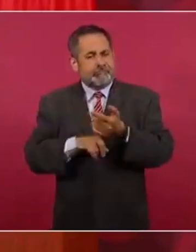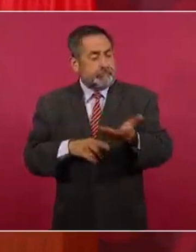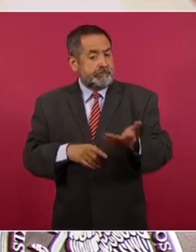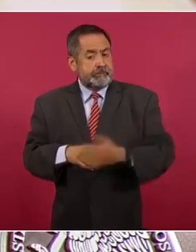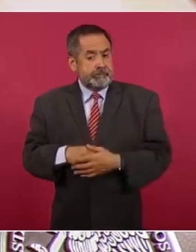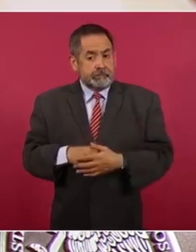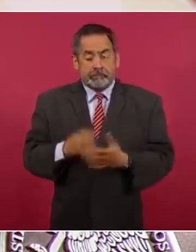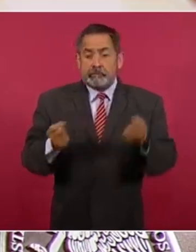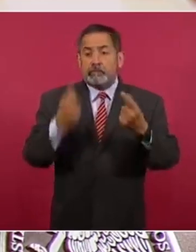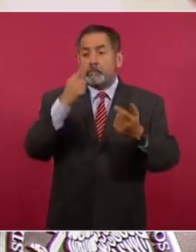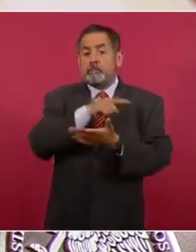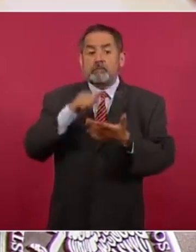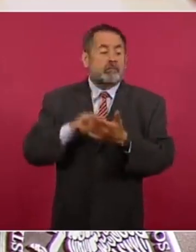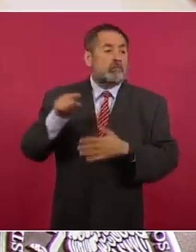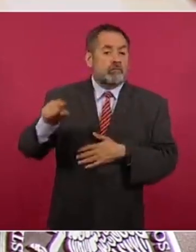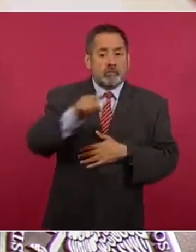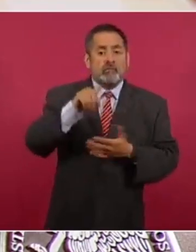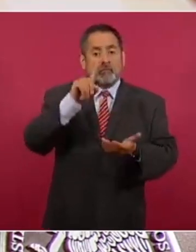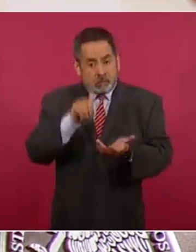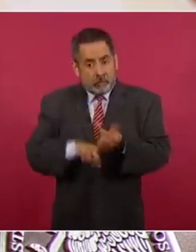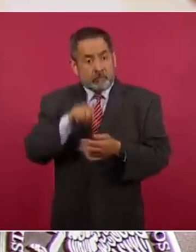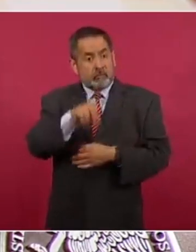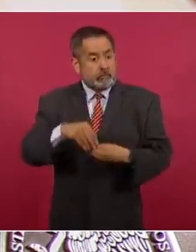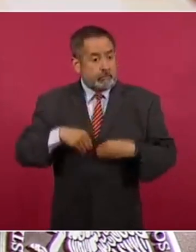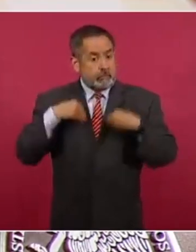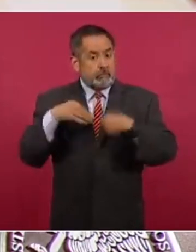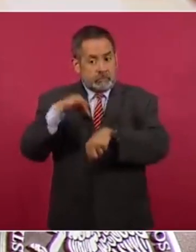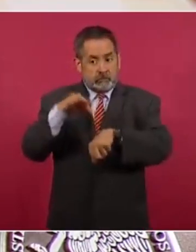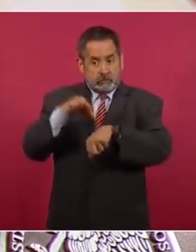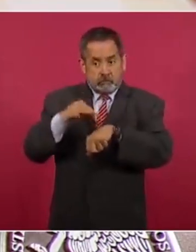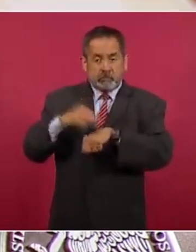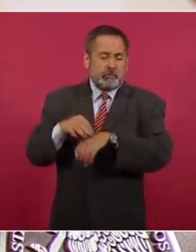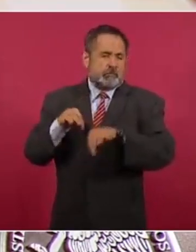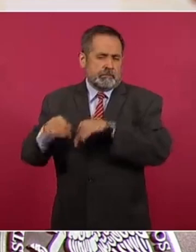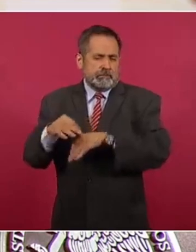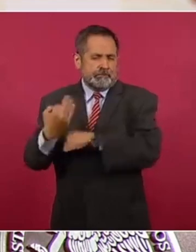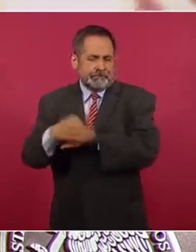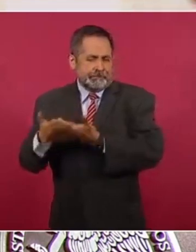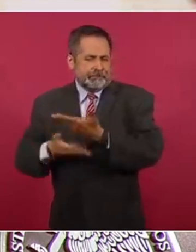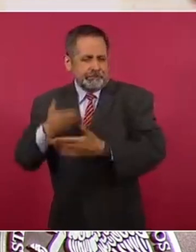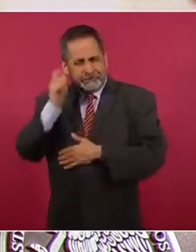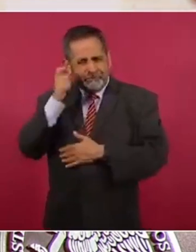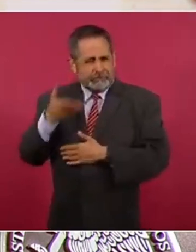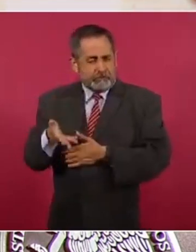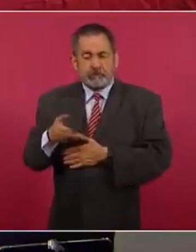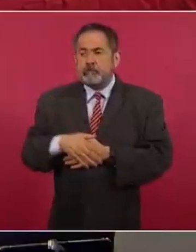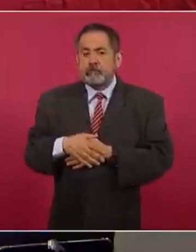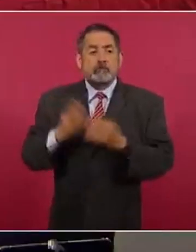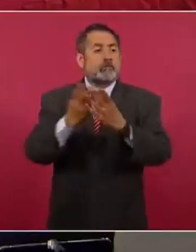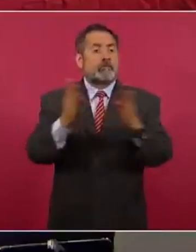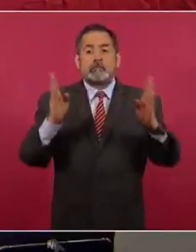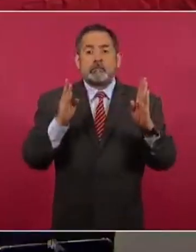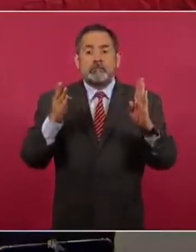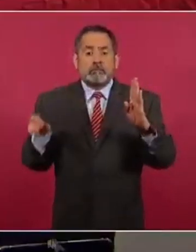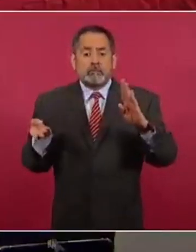en algunos casos incluso ahí viven los médicos pasantes que están haciendo su servicio social y a veces las bardas perimetrales ya se habían